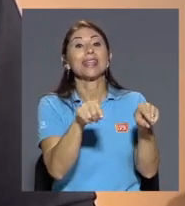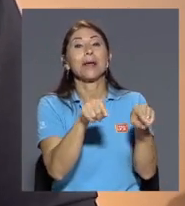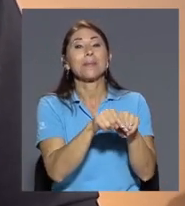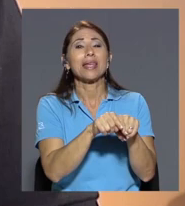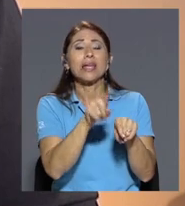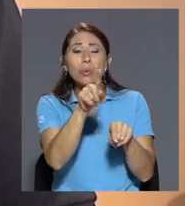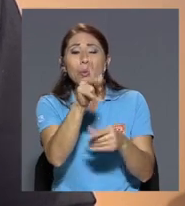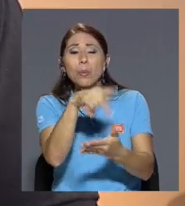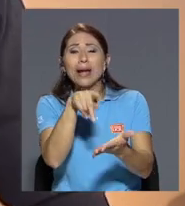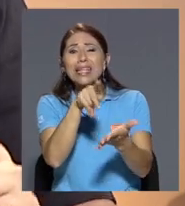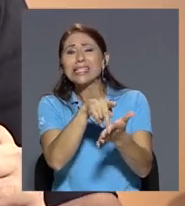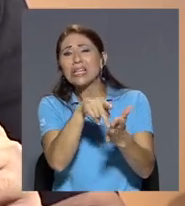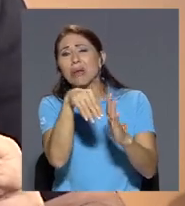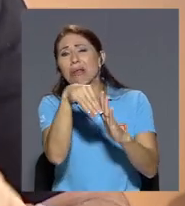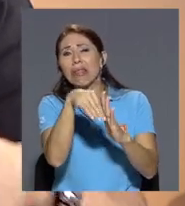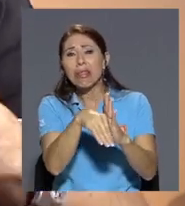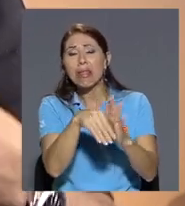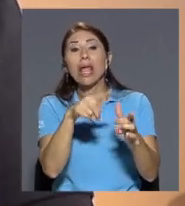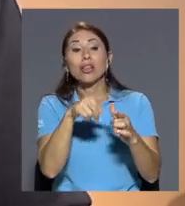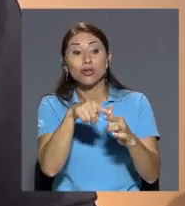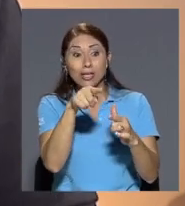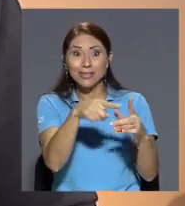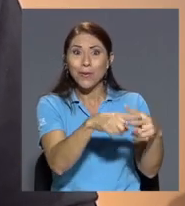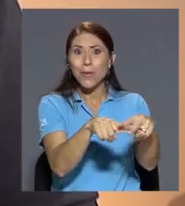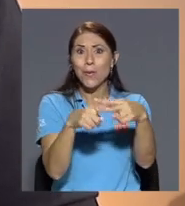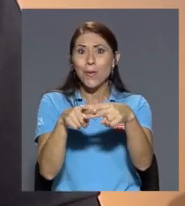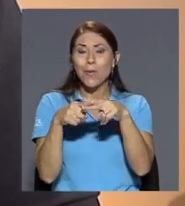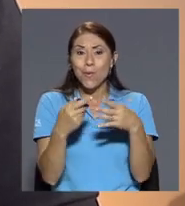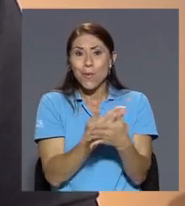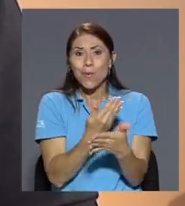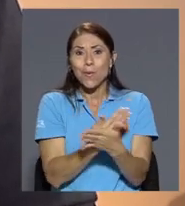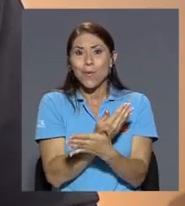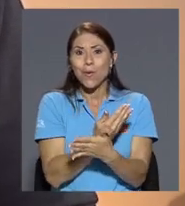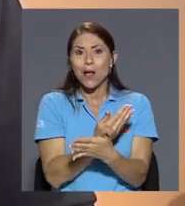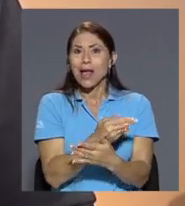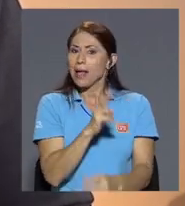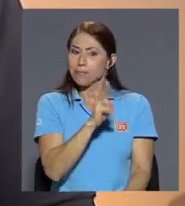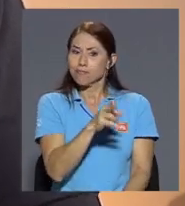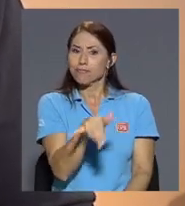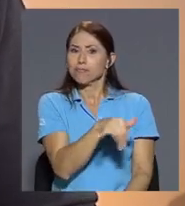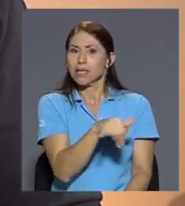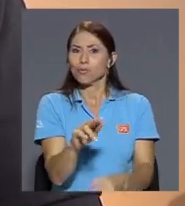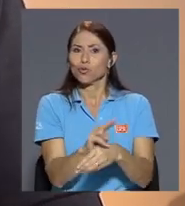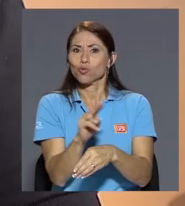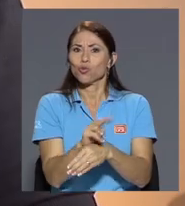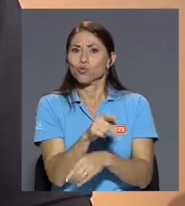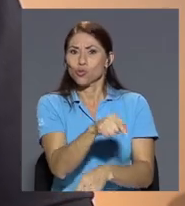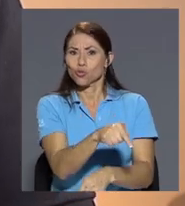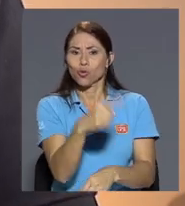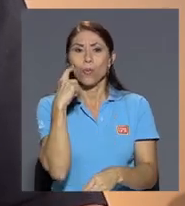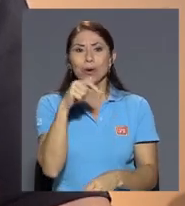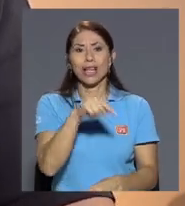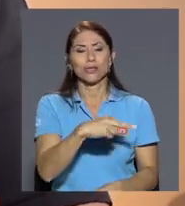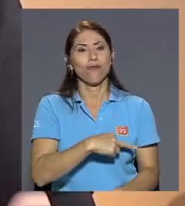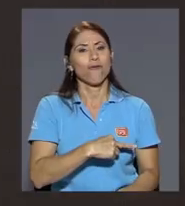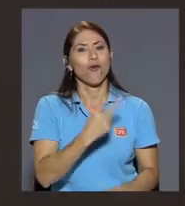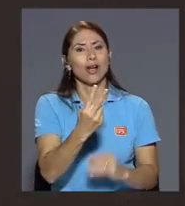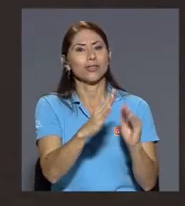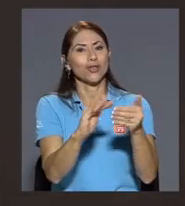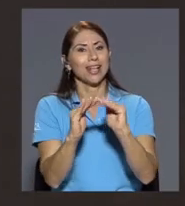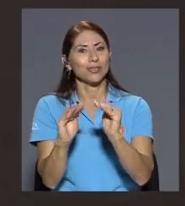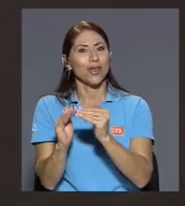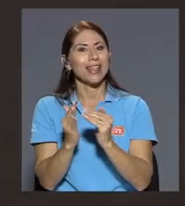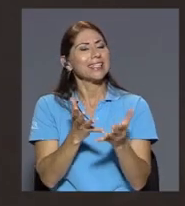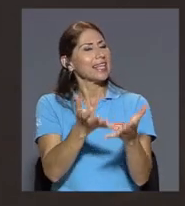está muy deteriorado entonces se va a remozar se mantienen los mismos usos del espacio porque es la vocación de la ciudad que mantenga su